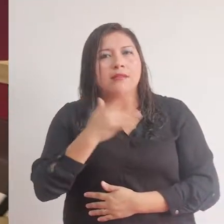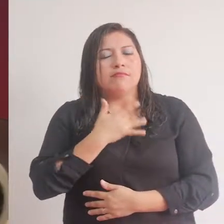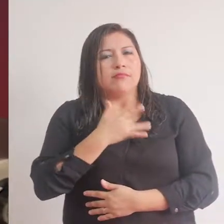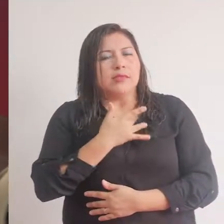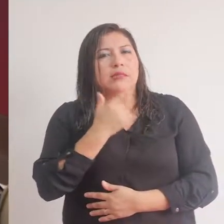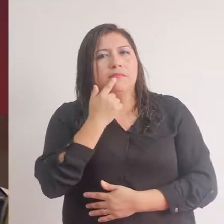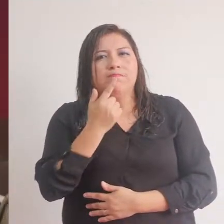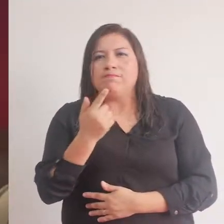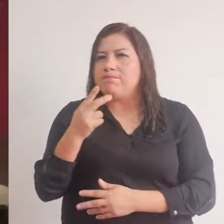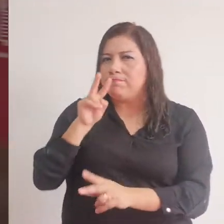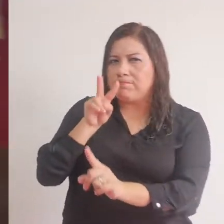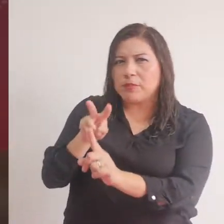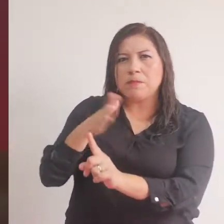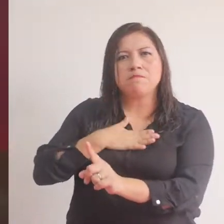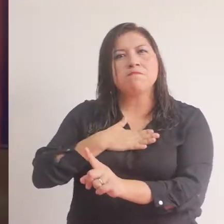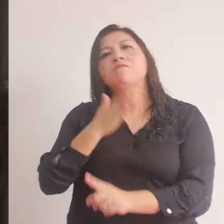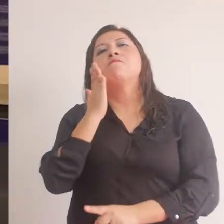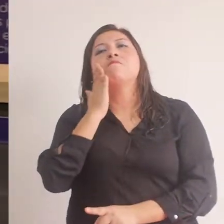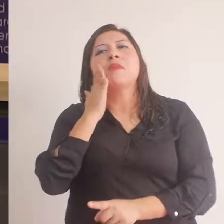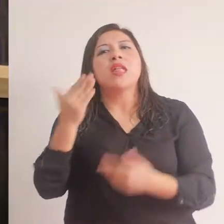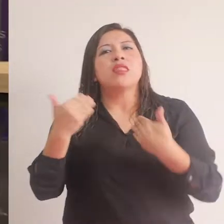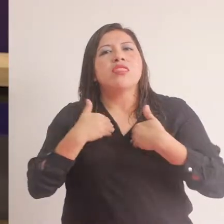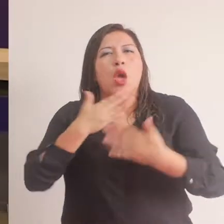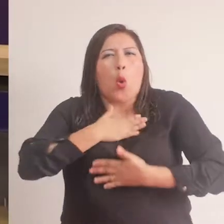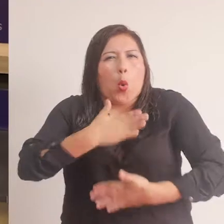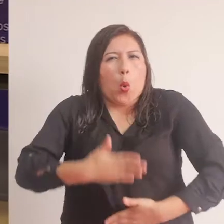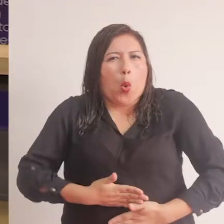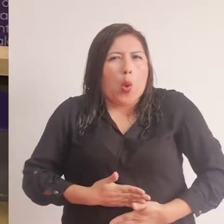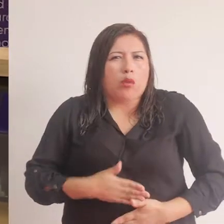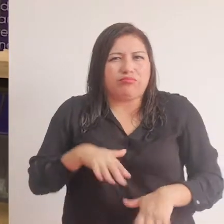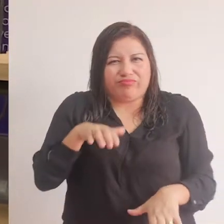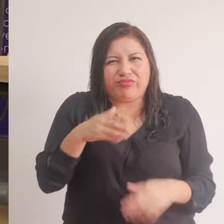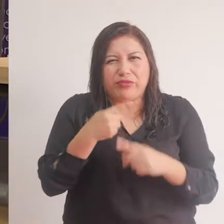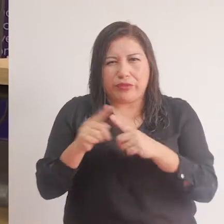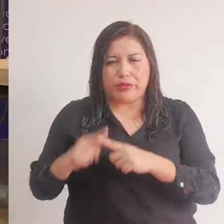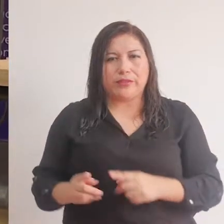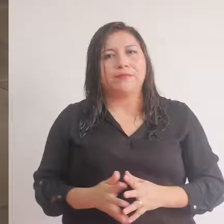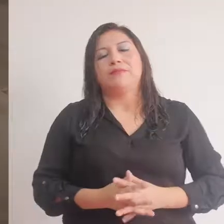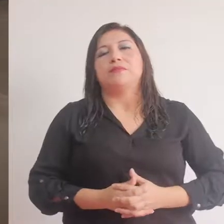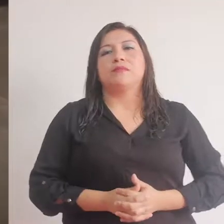se ha inspirado en mi mamá, ya que ella tiene la enfermedad de esclerosis múltiple.